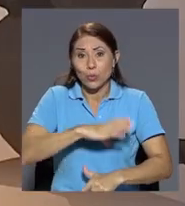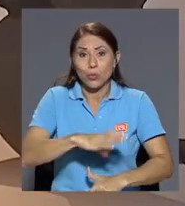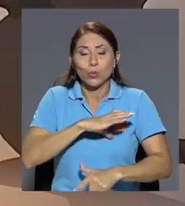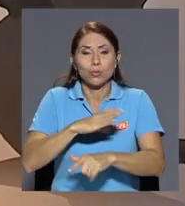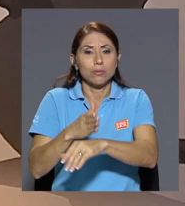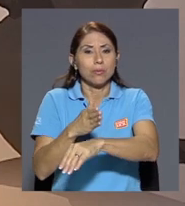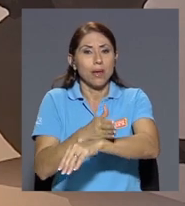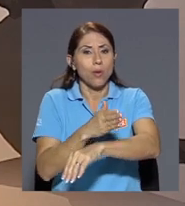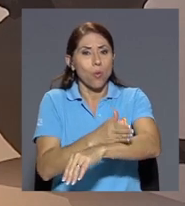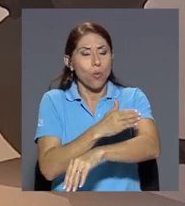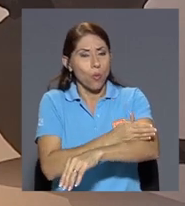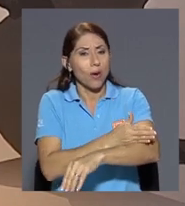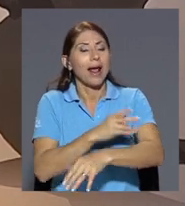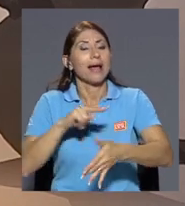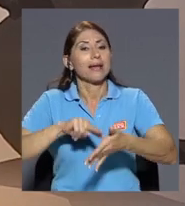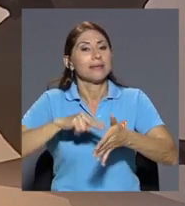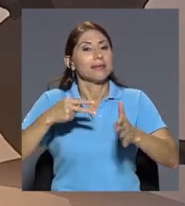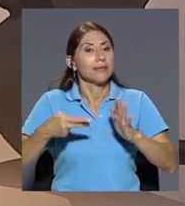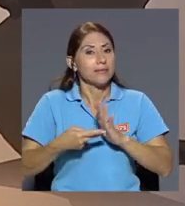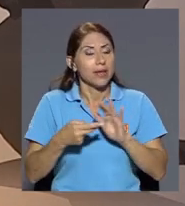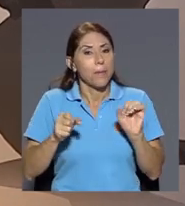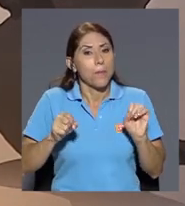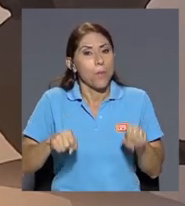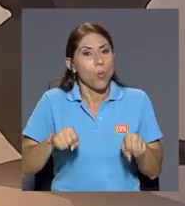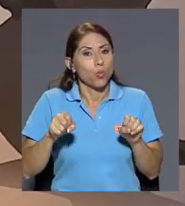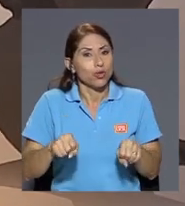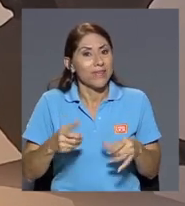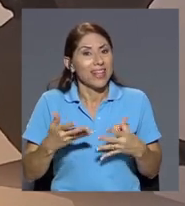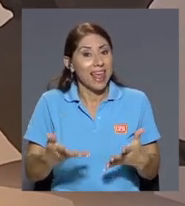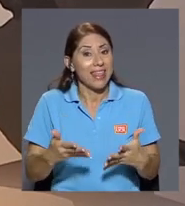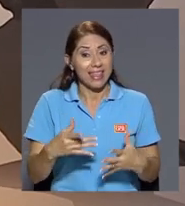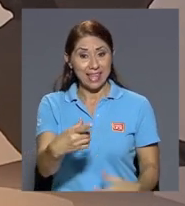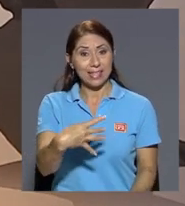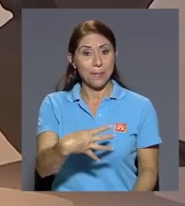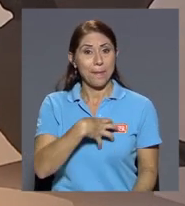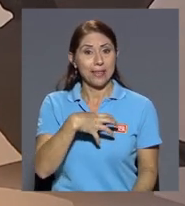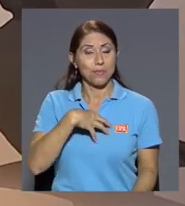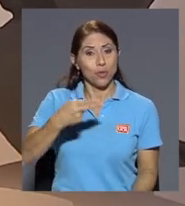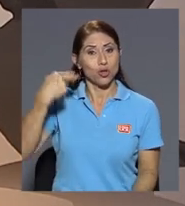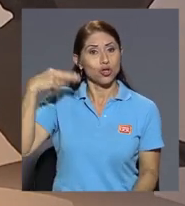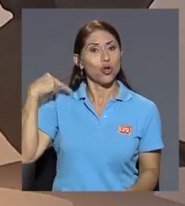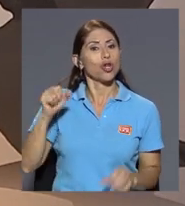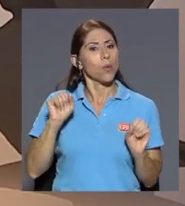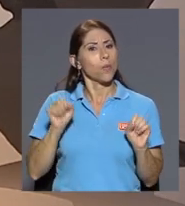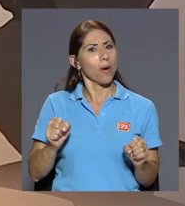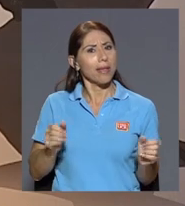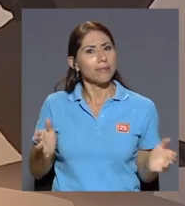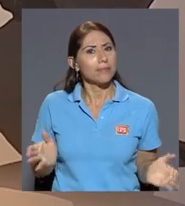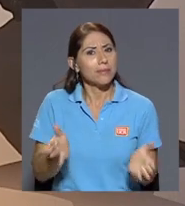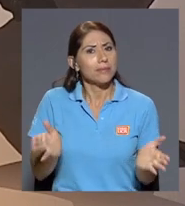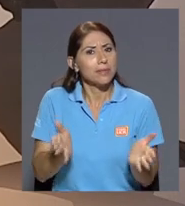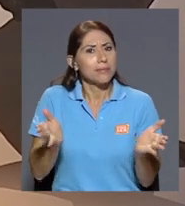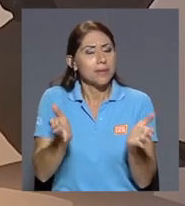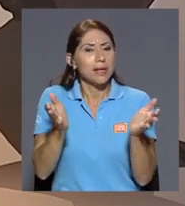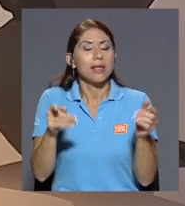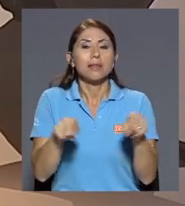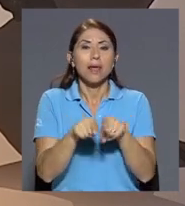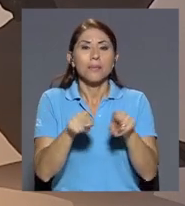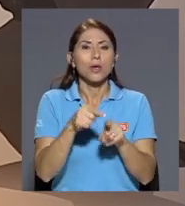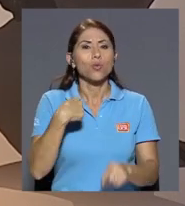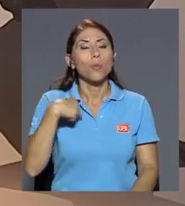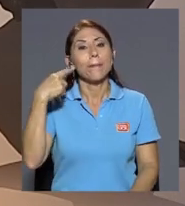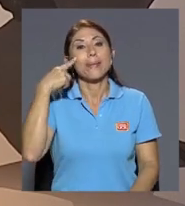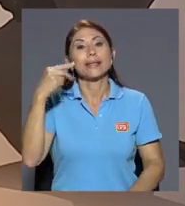que implica la posibilidad de potenciar ese patrimonio histórico también uno podría creer que el comercio